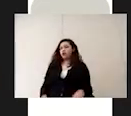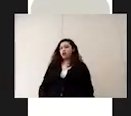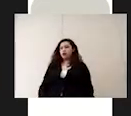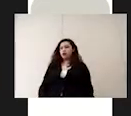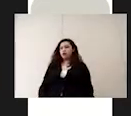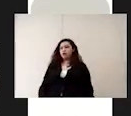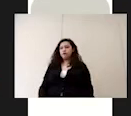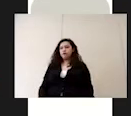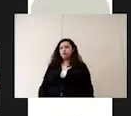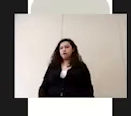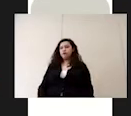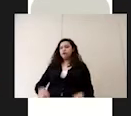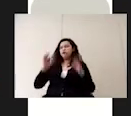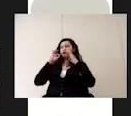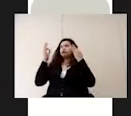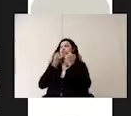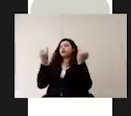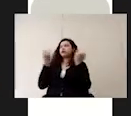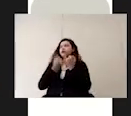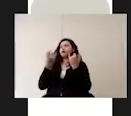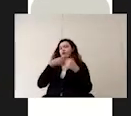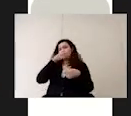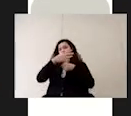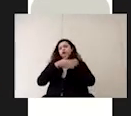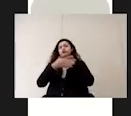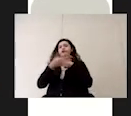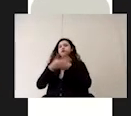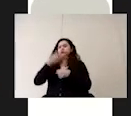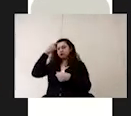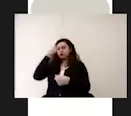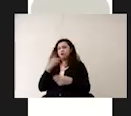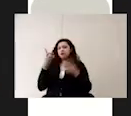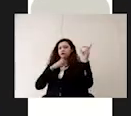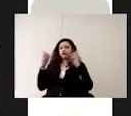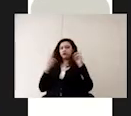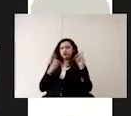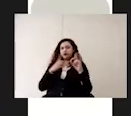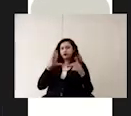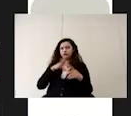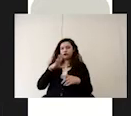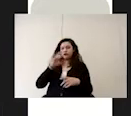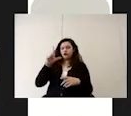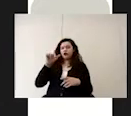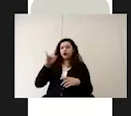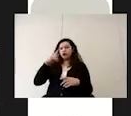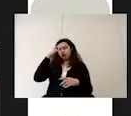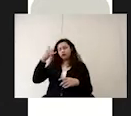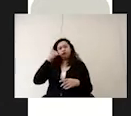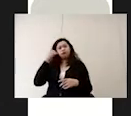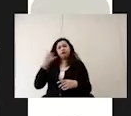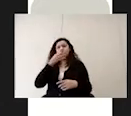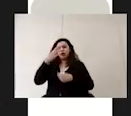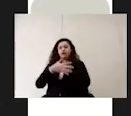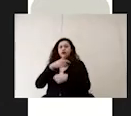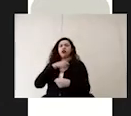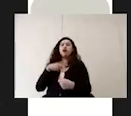y de la misma manera se debe notificar del caso sospechoso a locatel vía telefónica ahora en caso